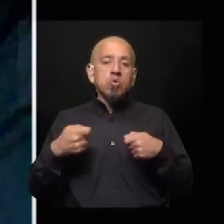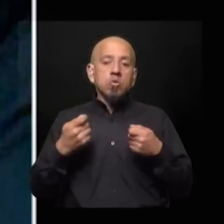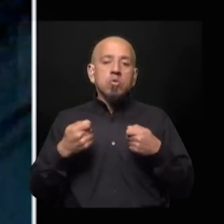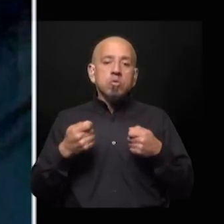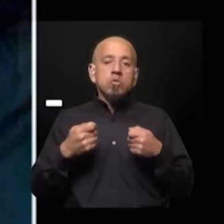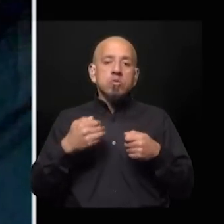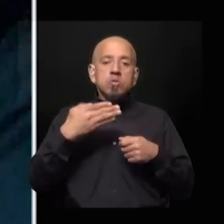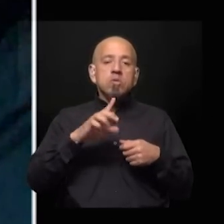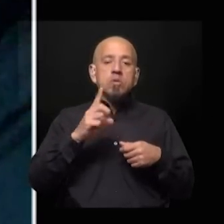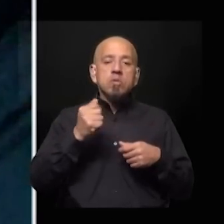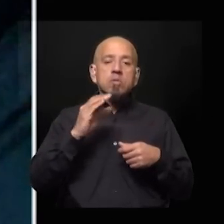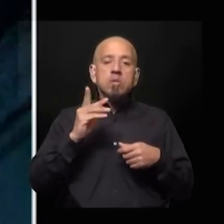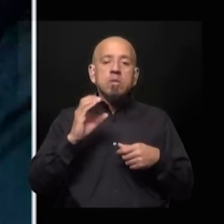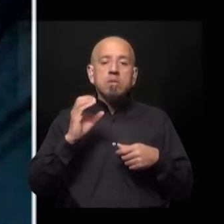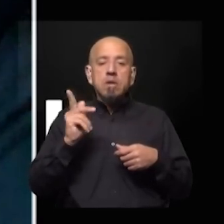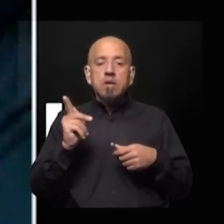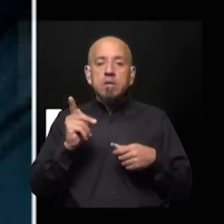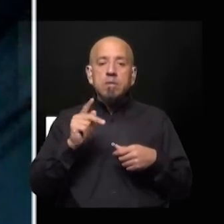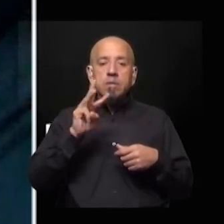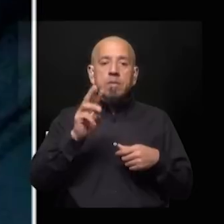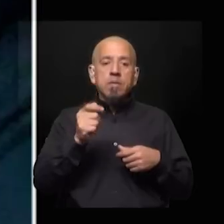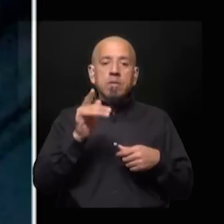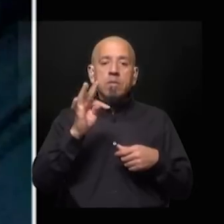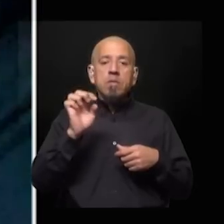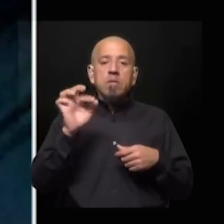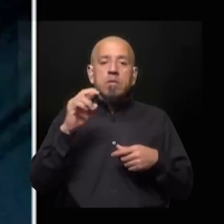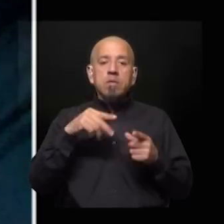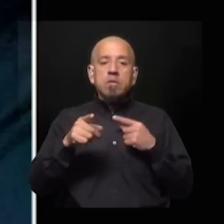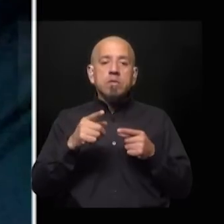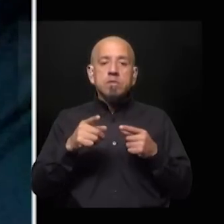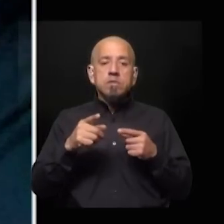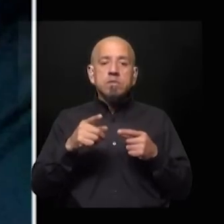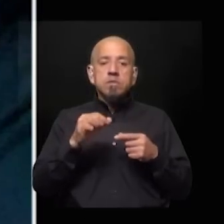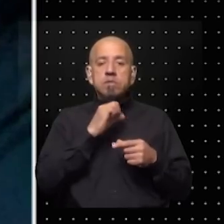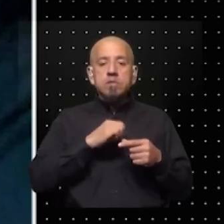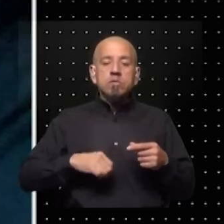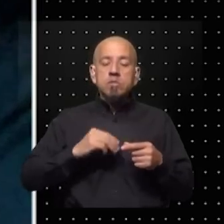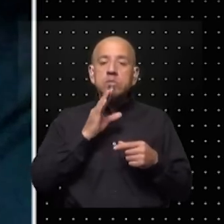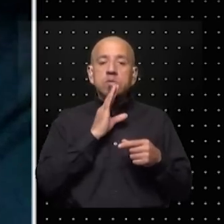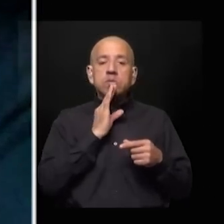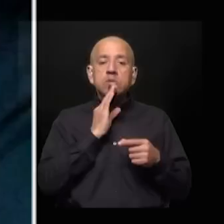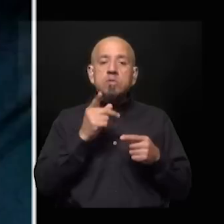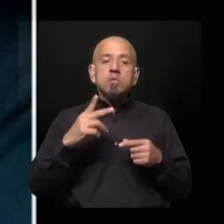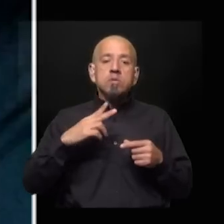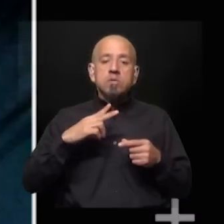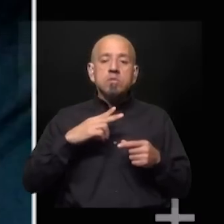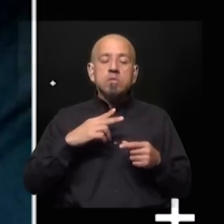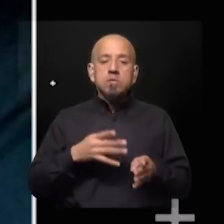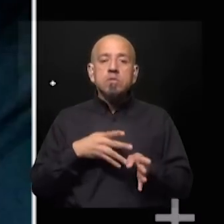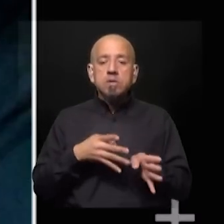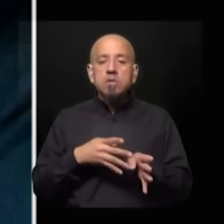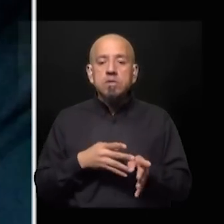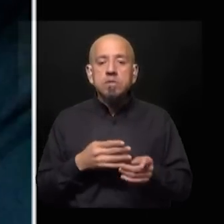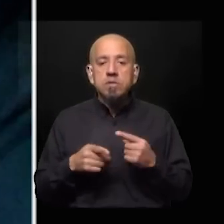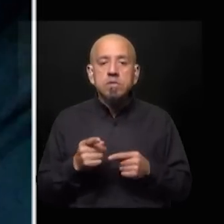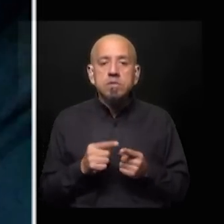Blackwater que no dejaba de ser un contratista del departamento de Estado en Estados Unidos para privatizar las guerras para que